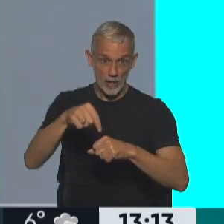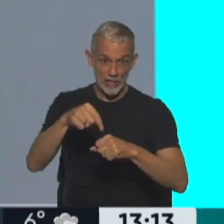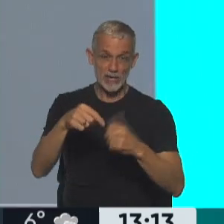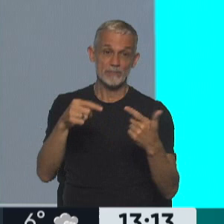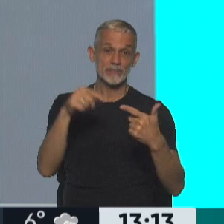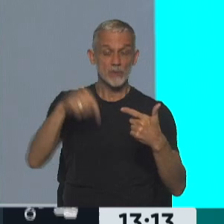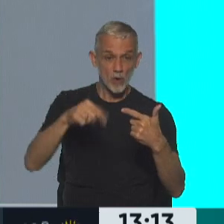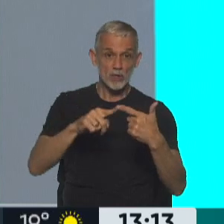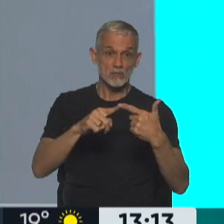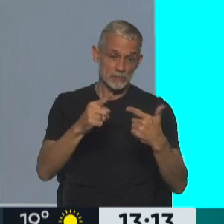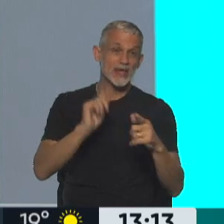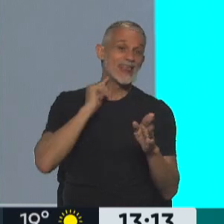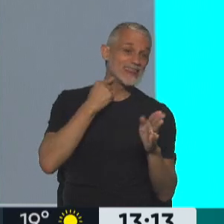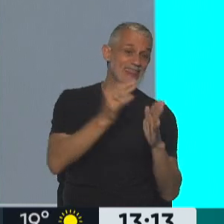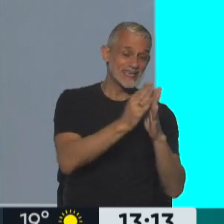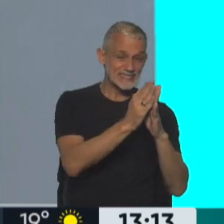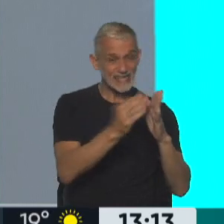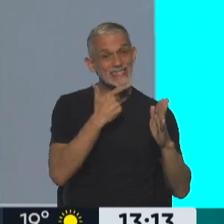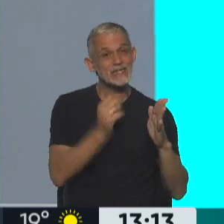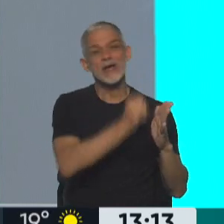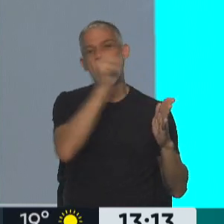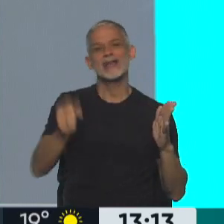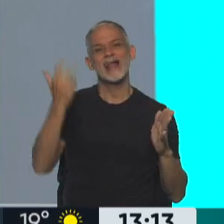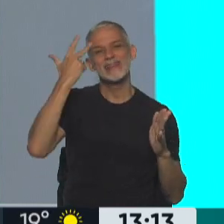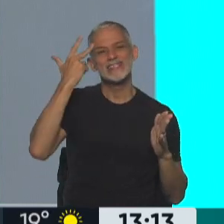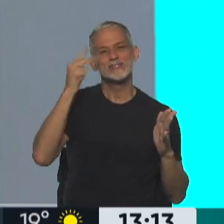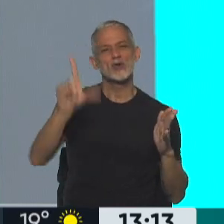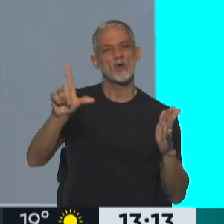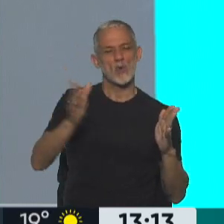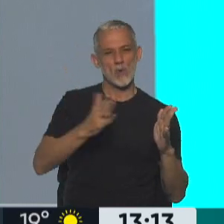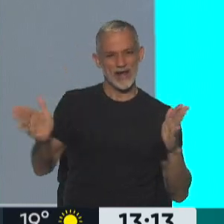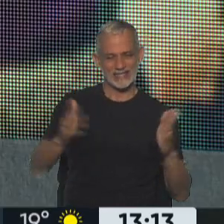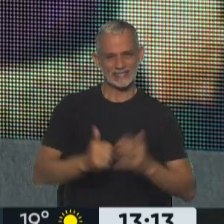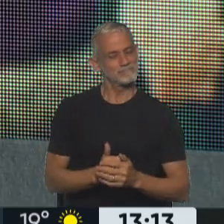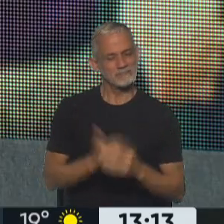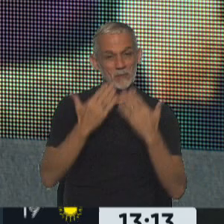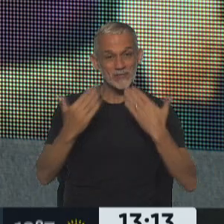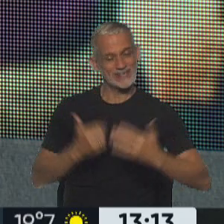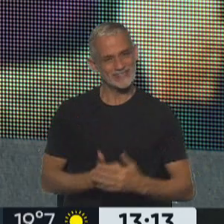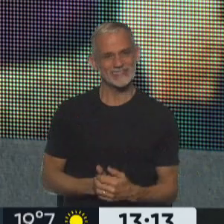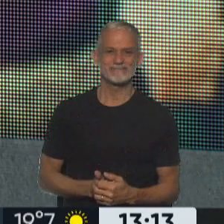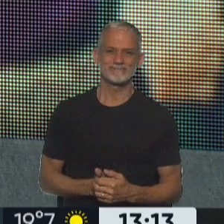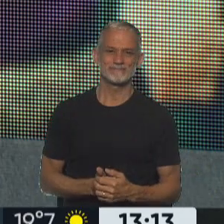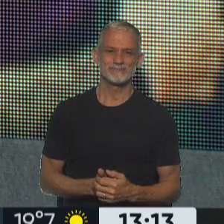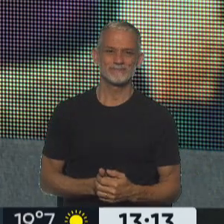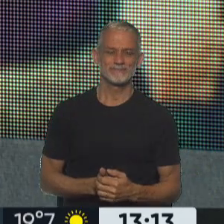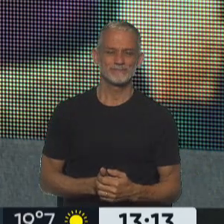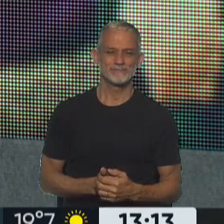Sigue durante el día de hoy, desde el 13 de septiembre al 18, al lunes 18. Muchas gracias, Matías. Gracias a vos, Vero. Seguimos de esta manera.